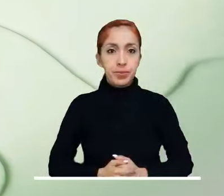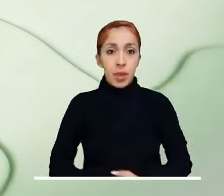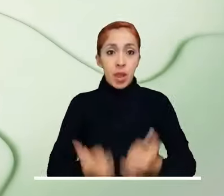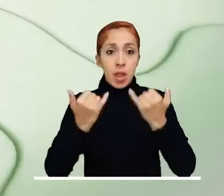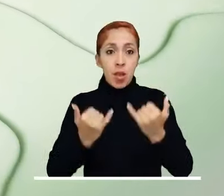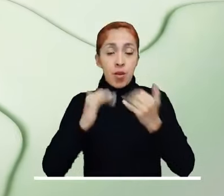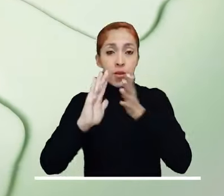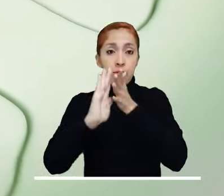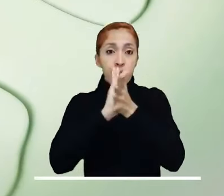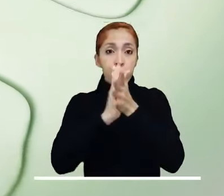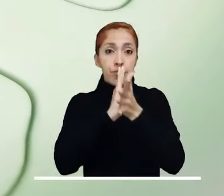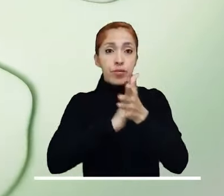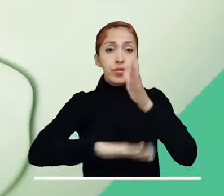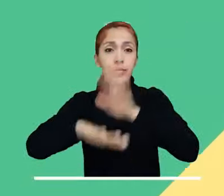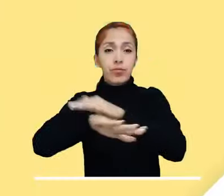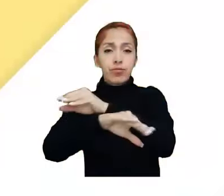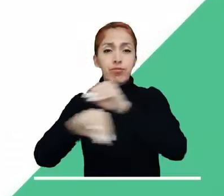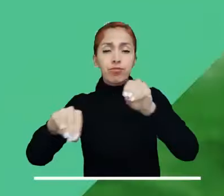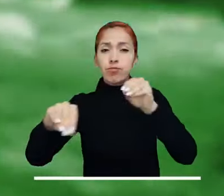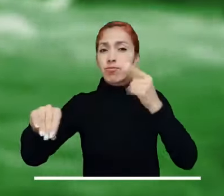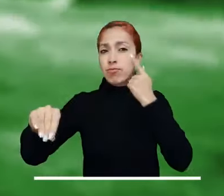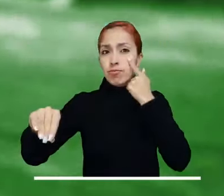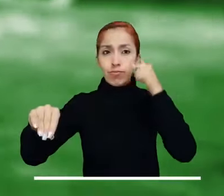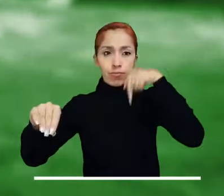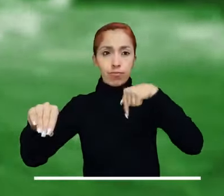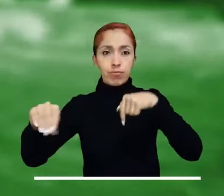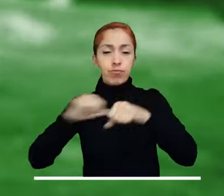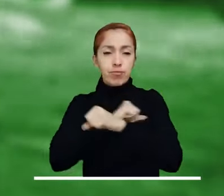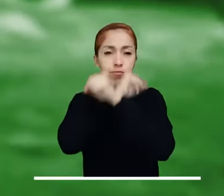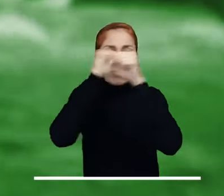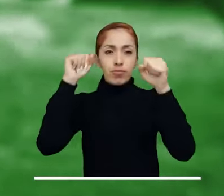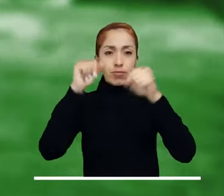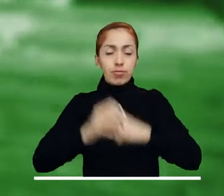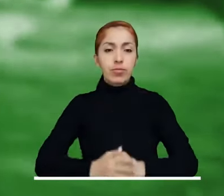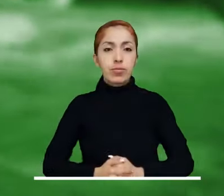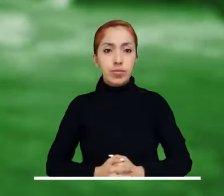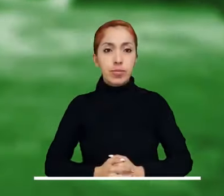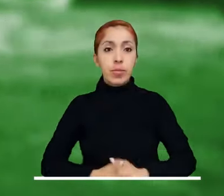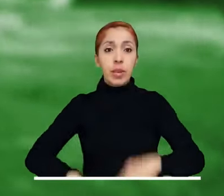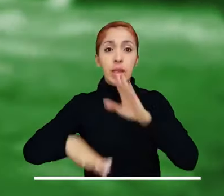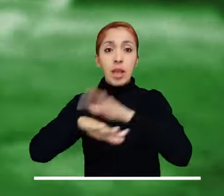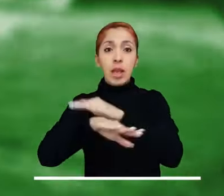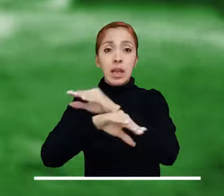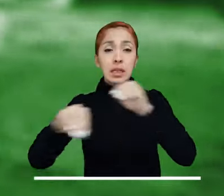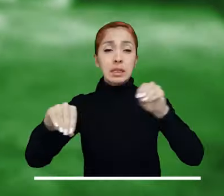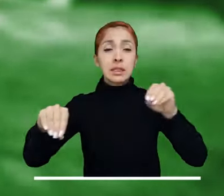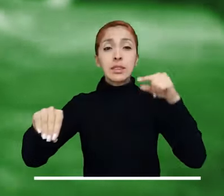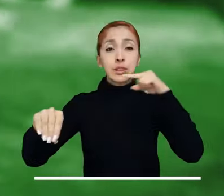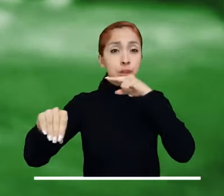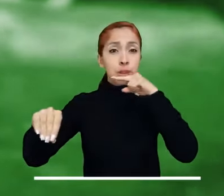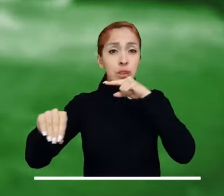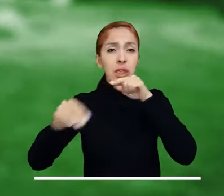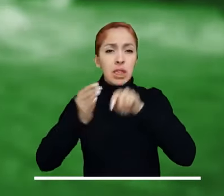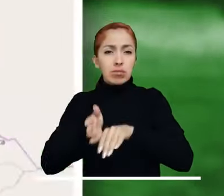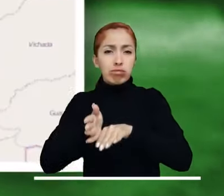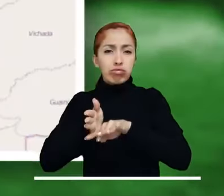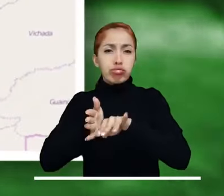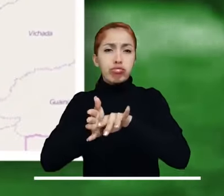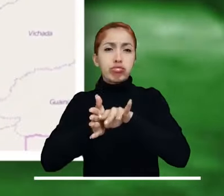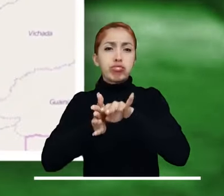ligeras. En esta sección les compartimos las alertas más relevantes de la mañana.